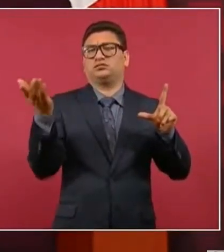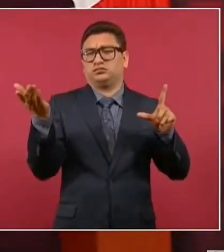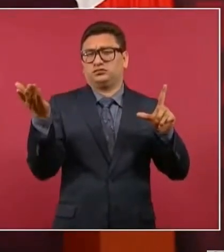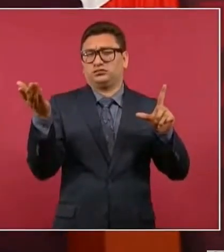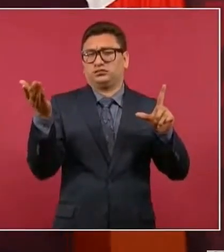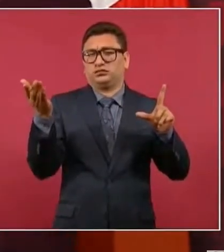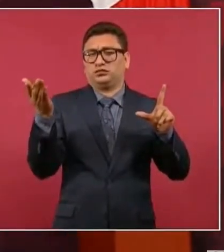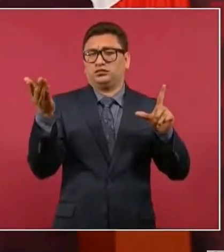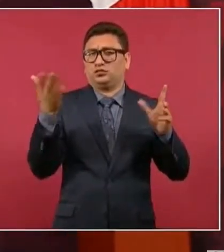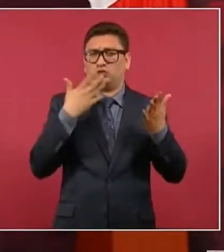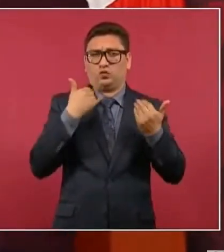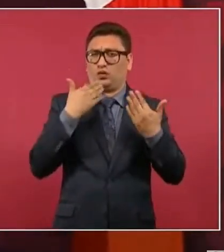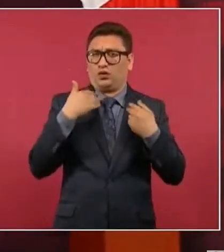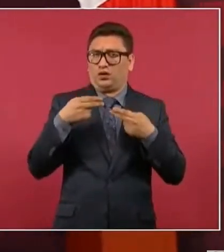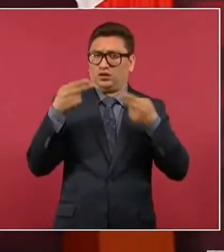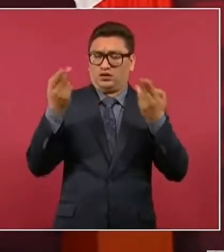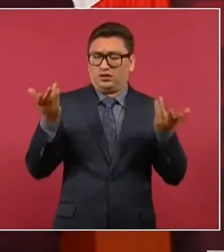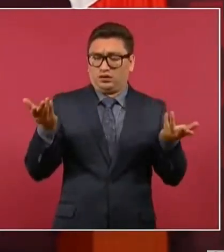no tenemos